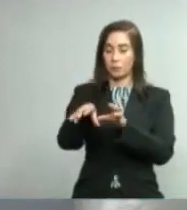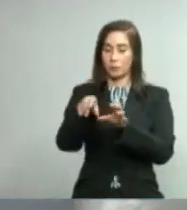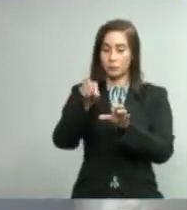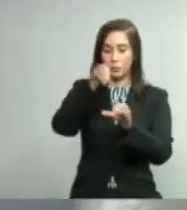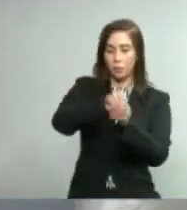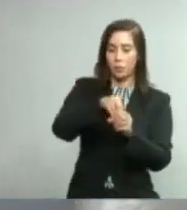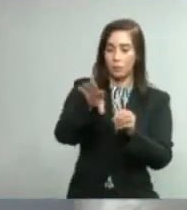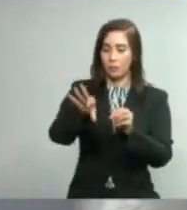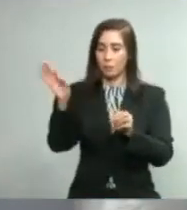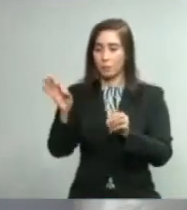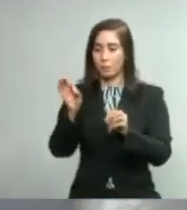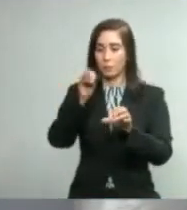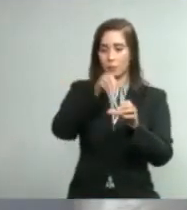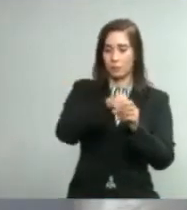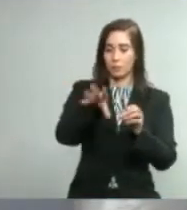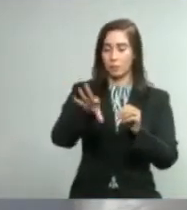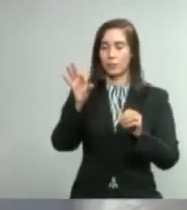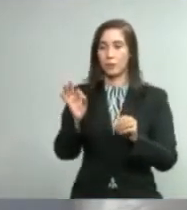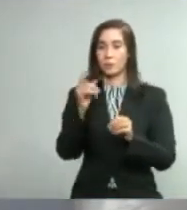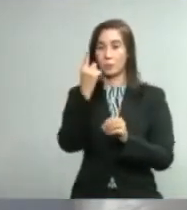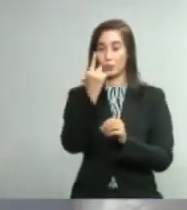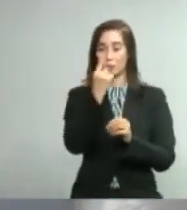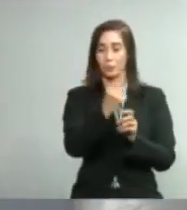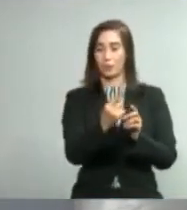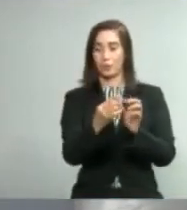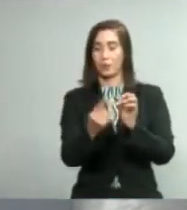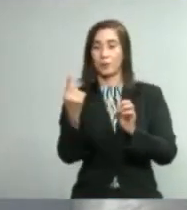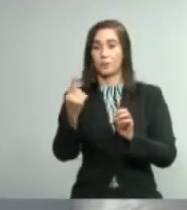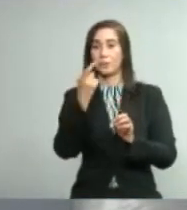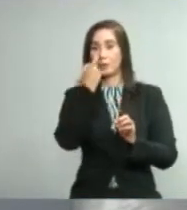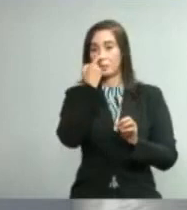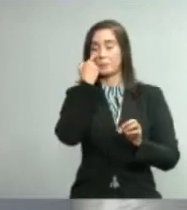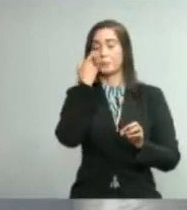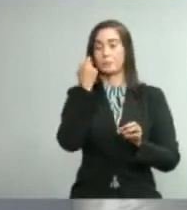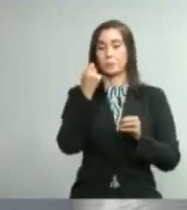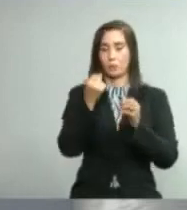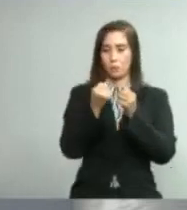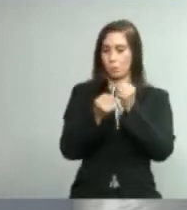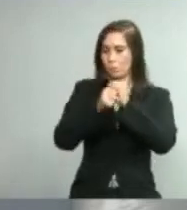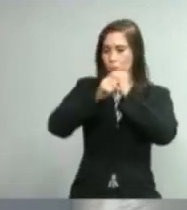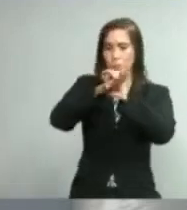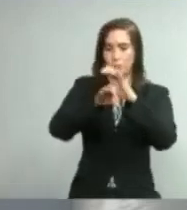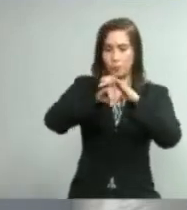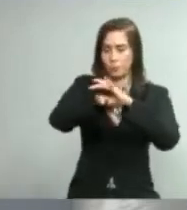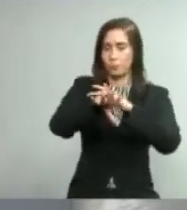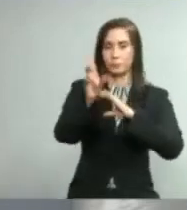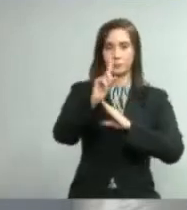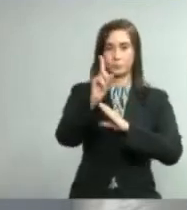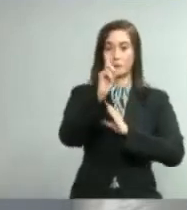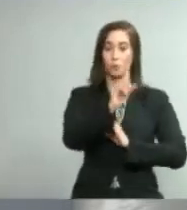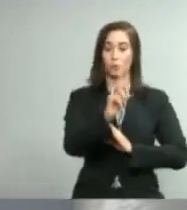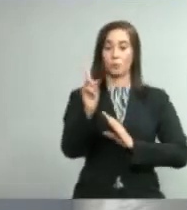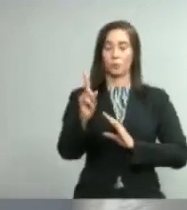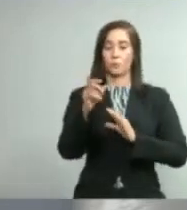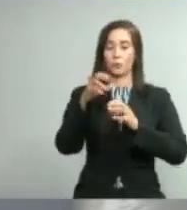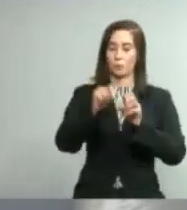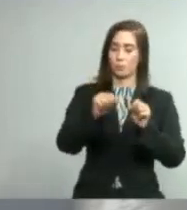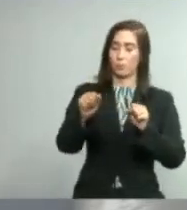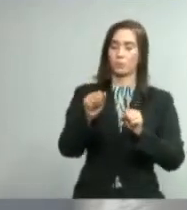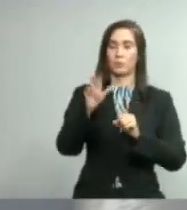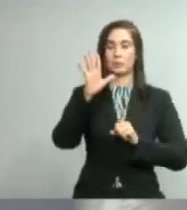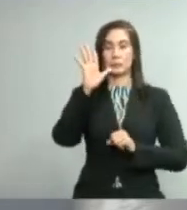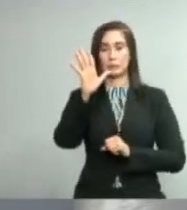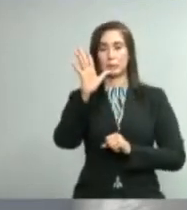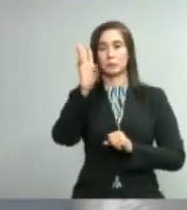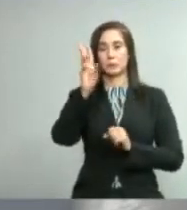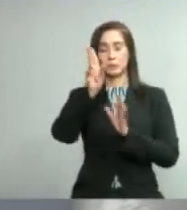hace más lentos los procesos de operación de estos equipos porque la mayor parte del tiempo, unas cinco